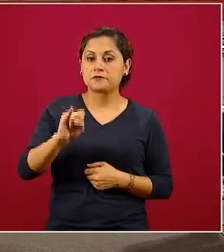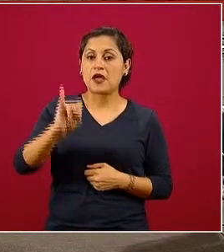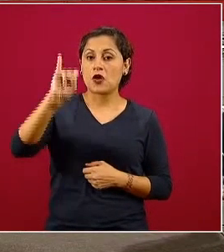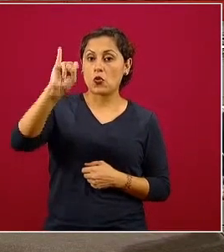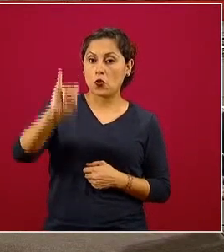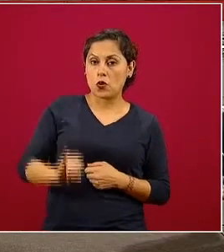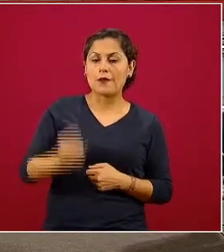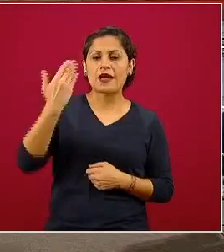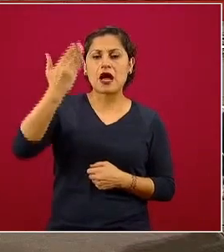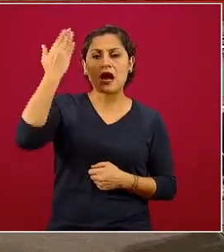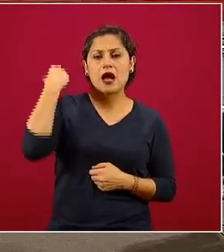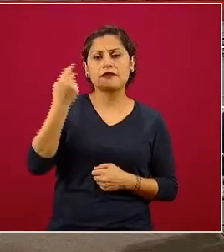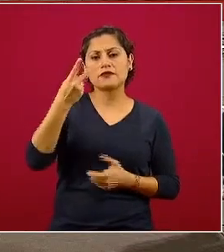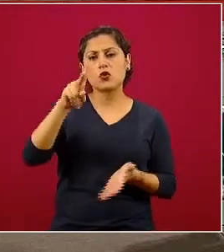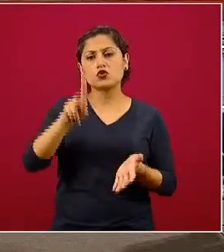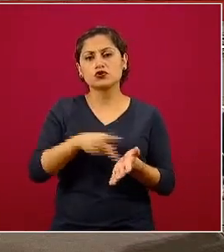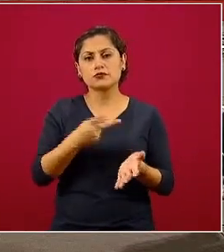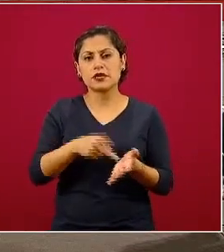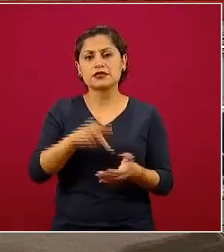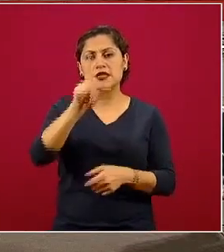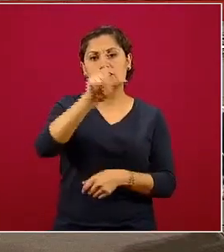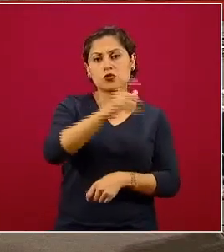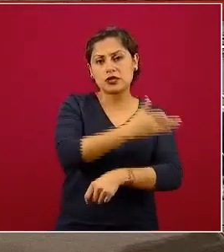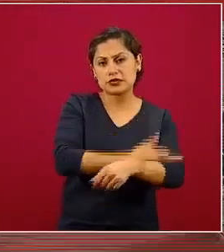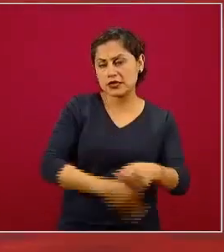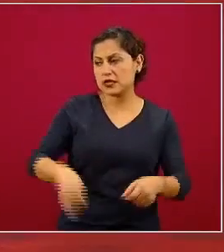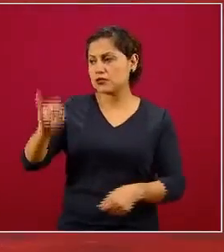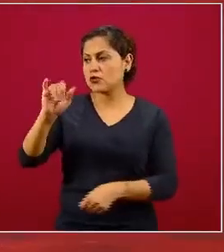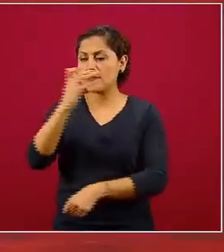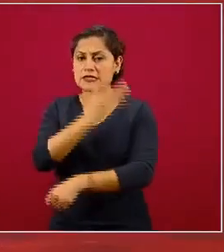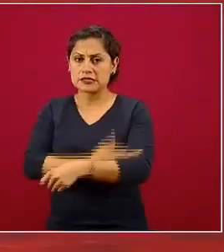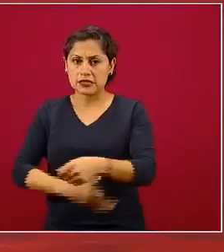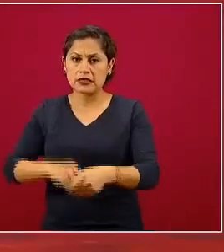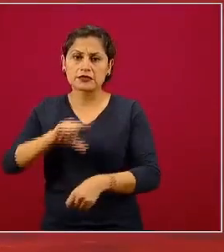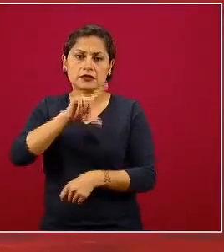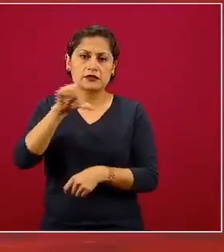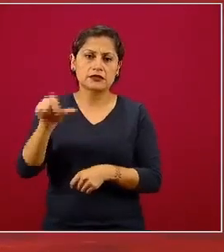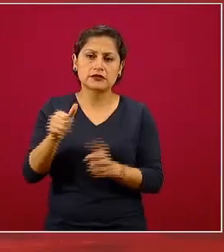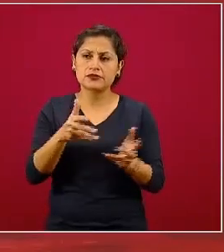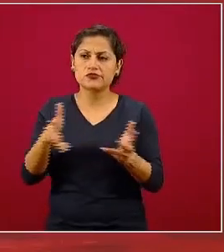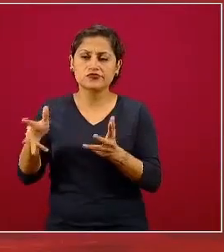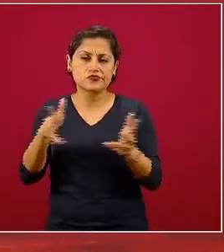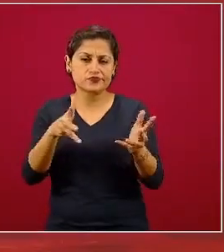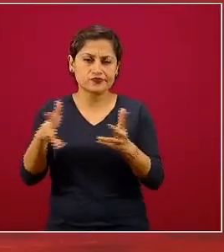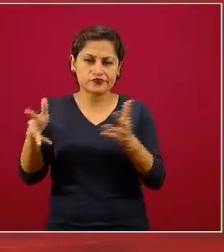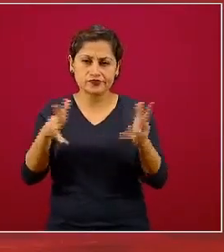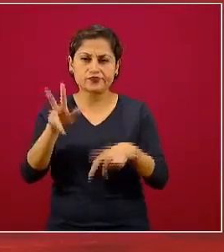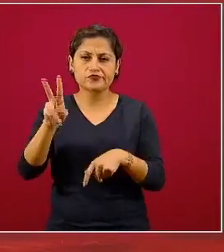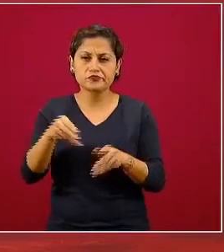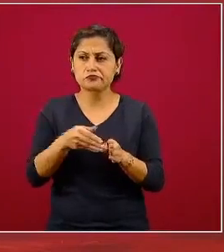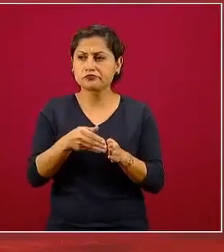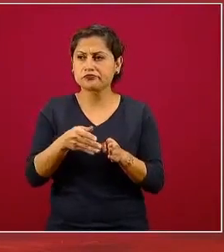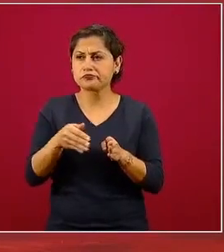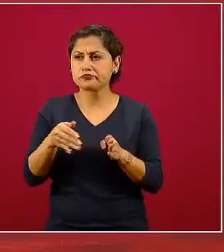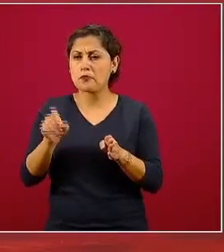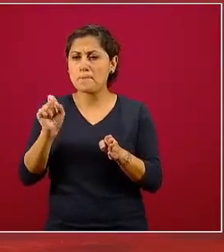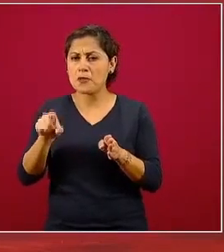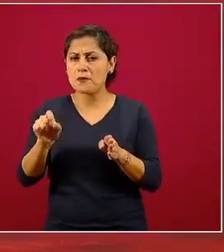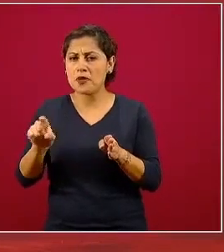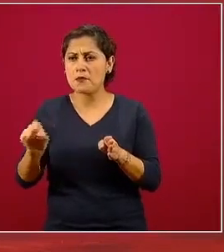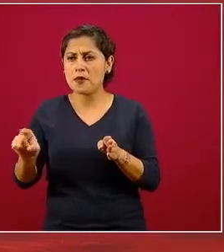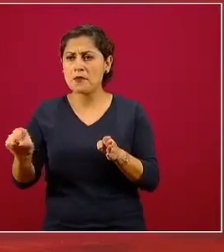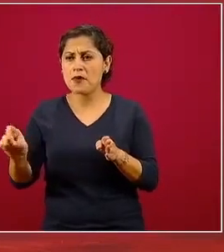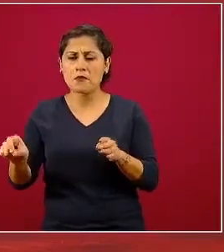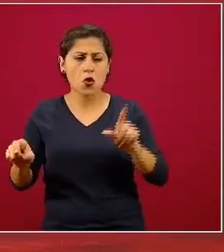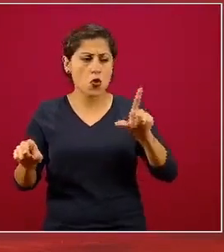dos veces a la semana, en la tarde de lunes, en la tarde del jueves, después hubo un periodo donde fue muy estable, las curvas de predicción